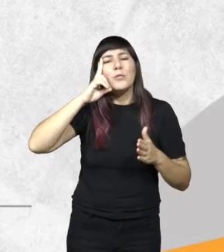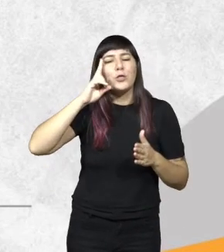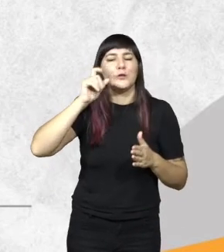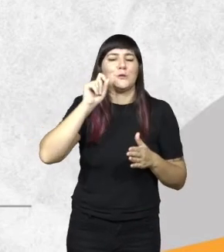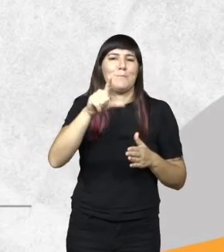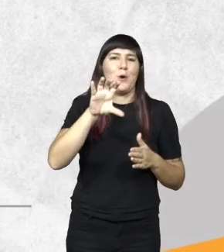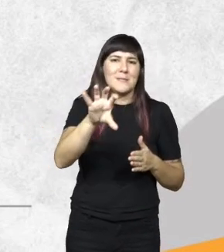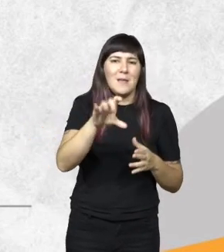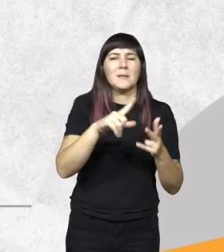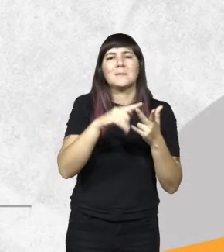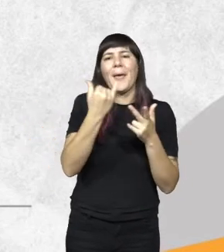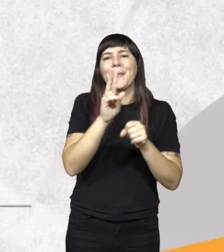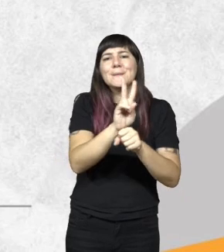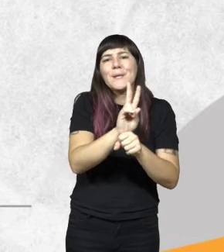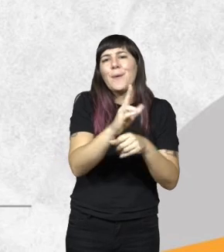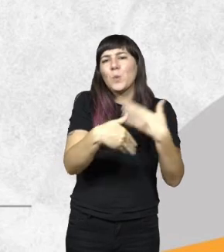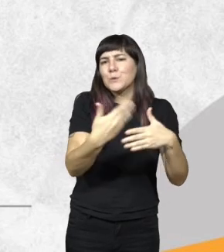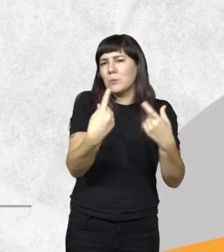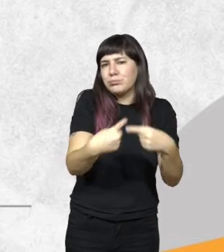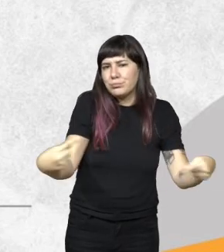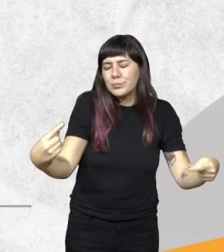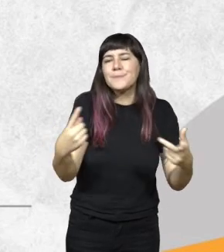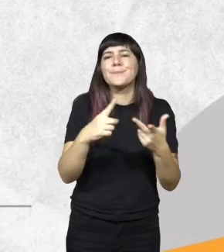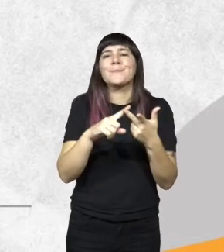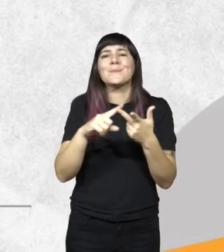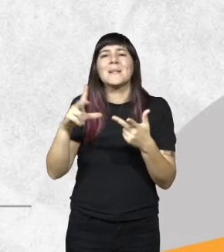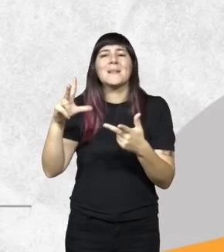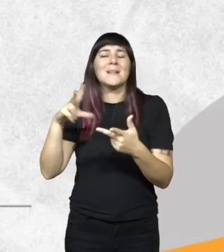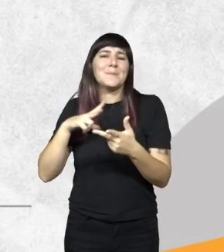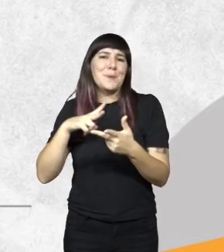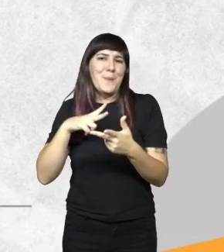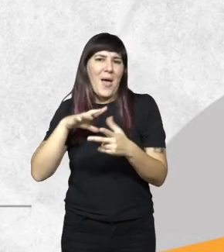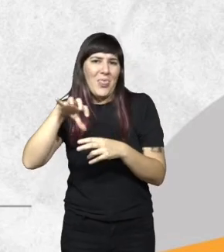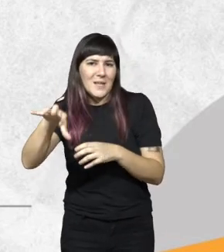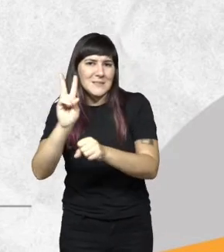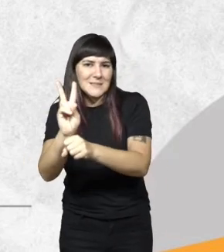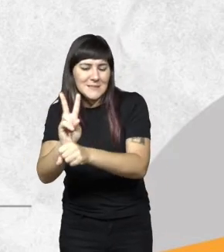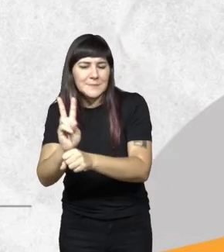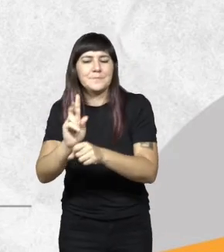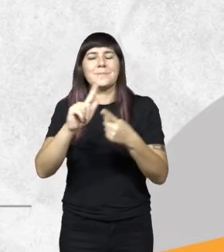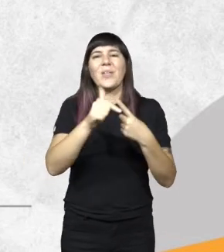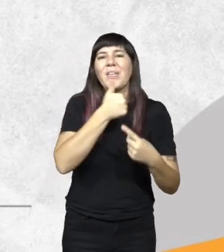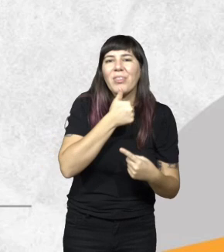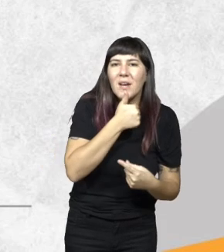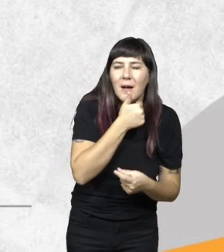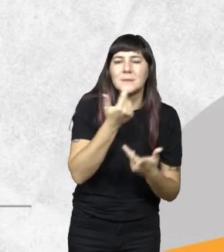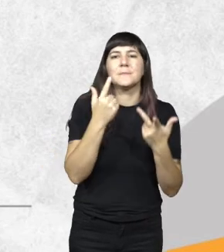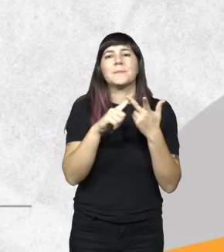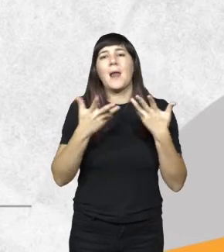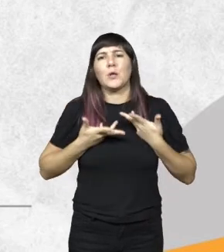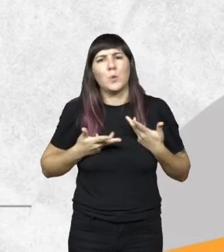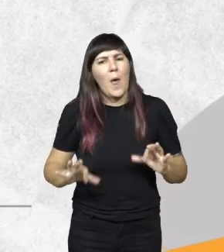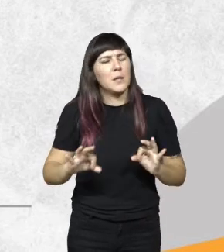reservas de usos múltiples reservas privadas paisajes protegidos reservas ícticas reserva natural